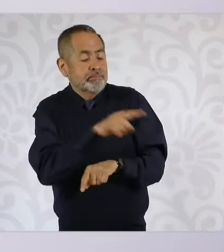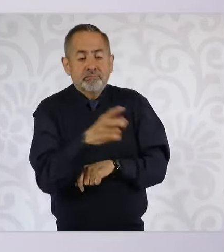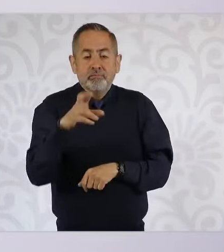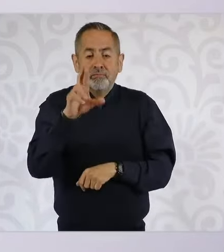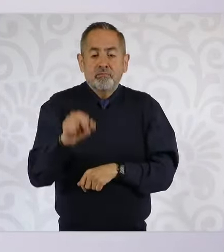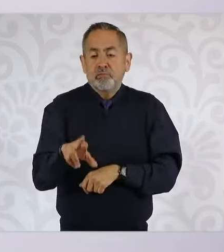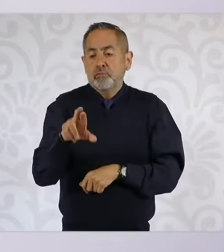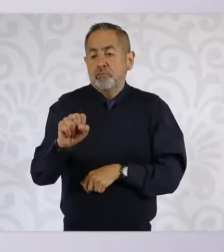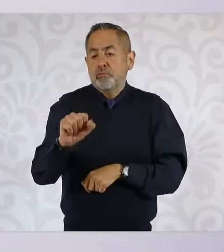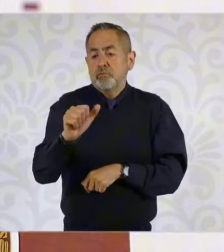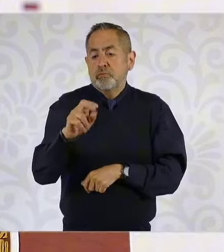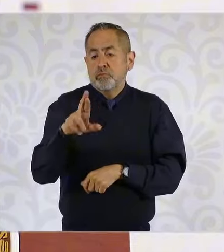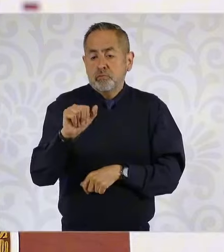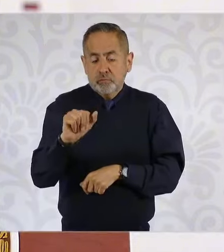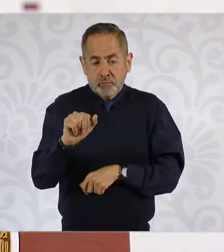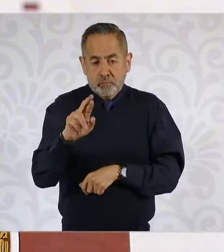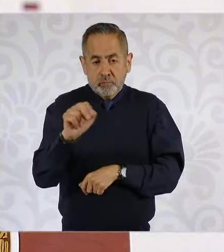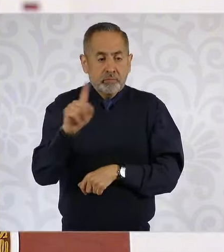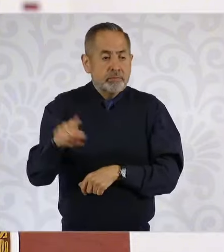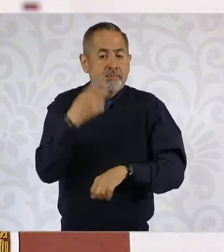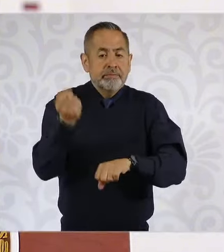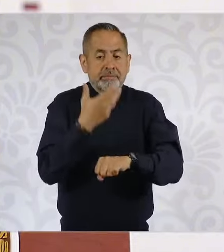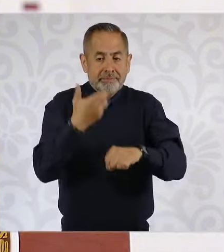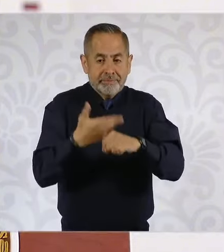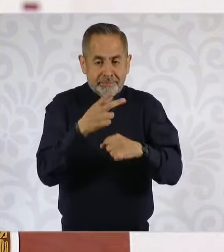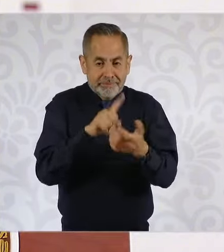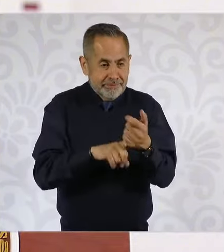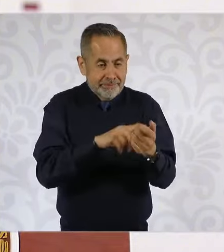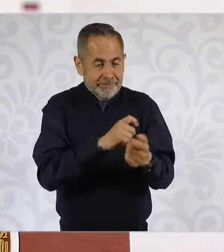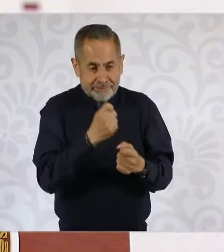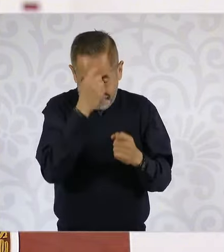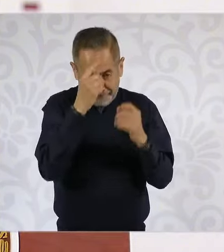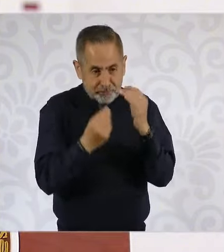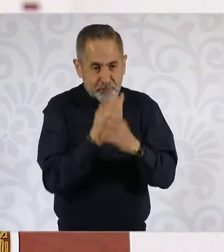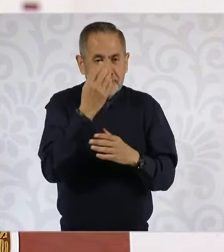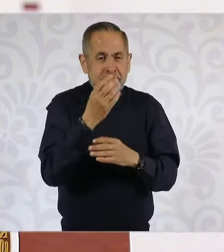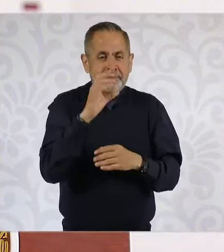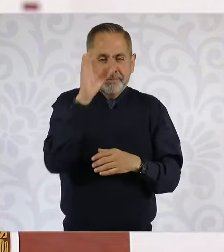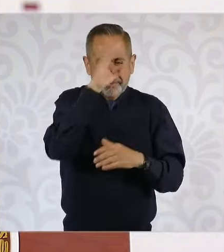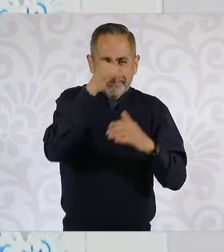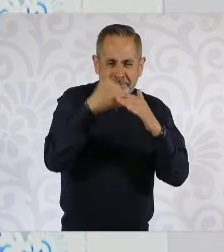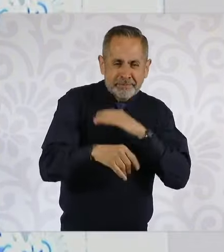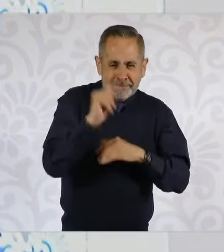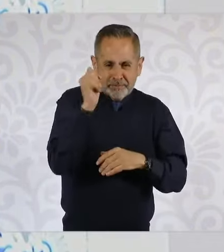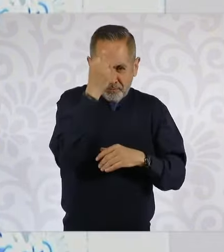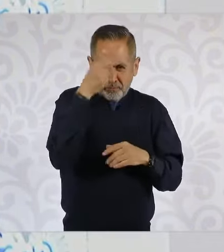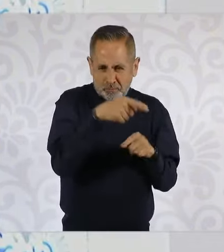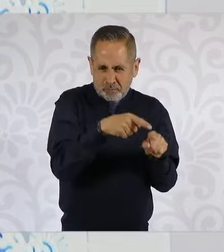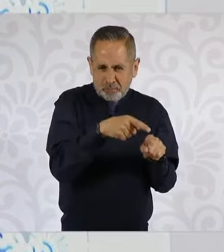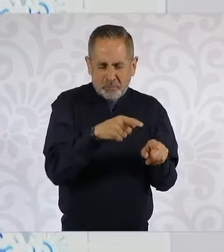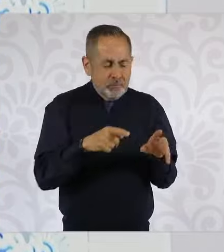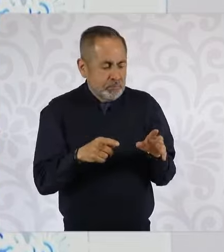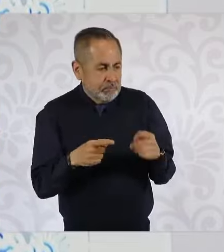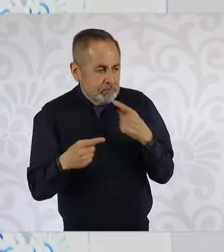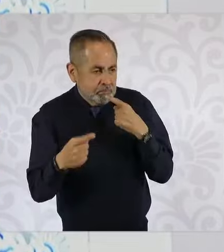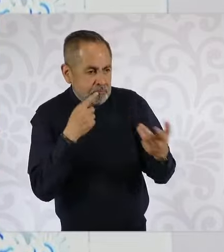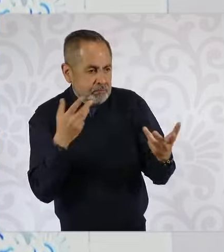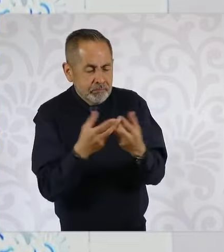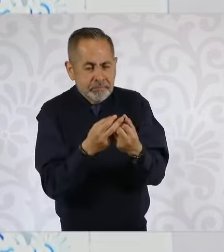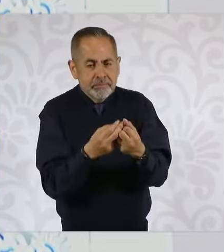Rosaura Ruiz, secretaria de Innovación, Ciencia, Tecnología y Humanidades, para